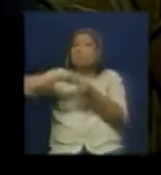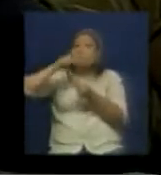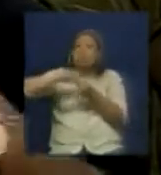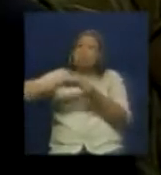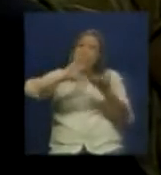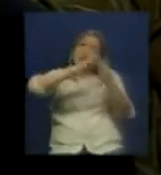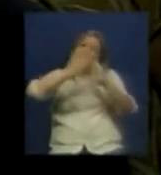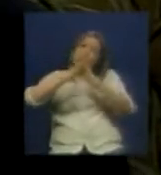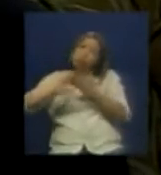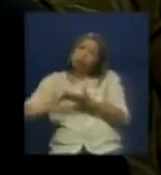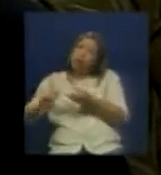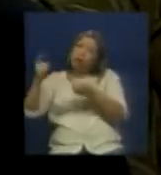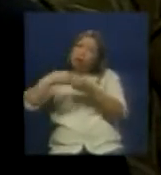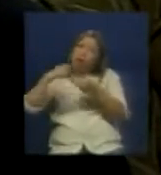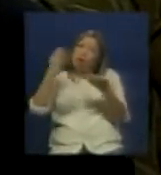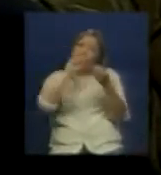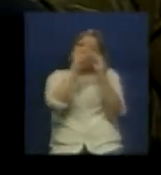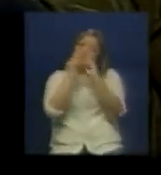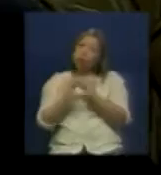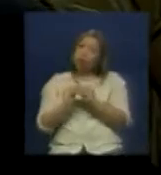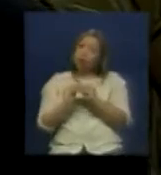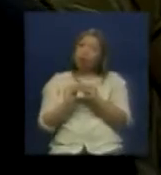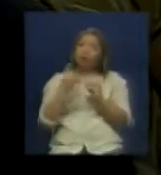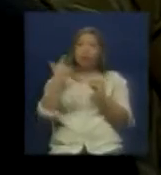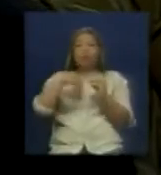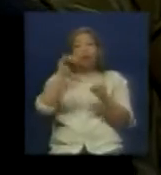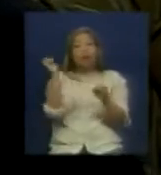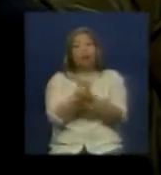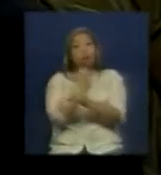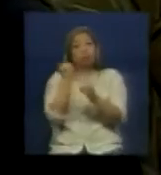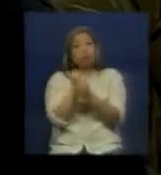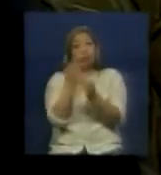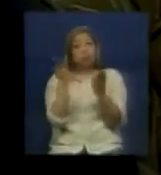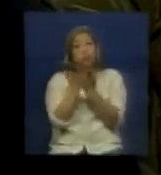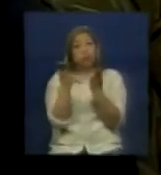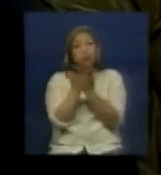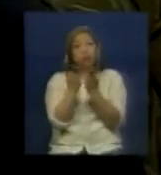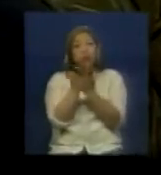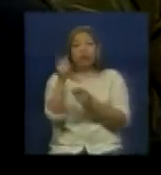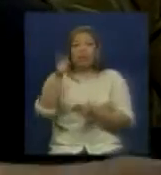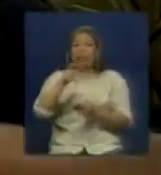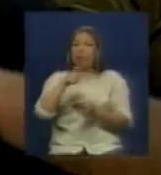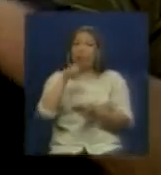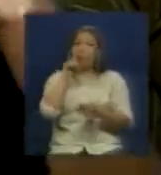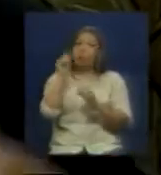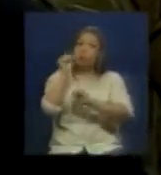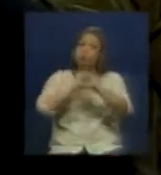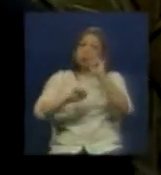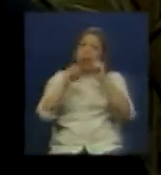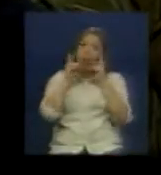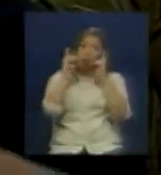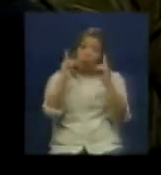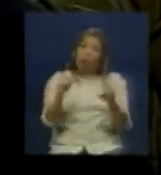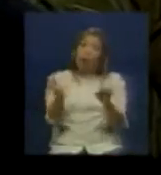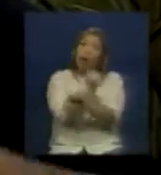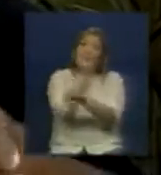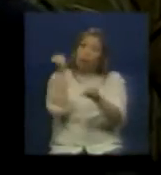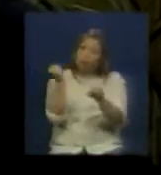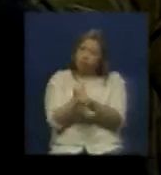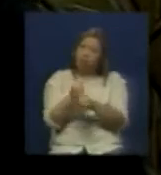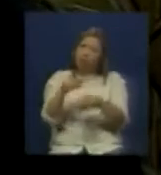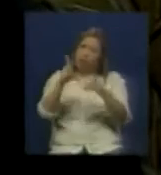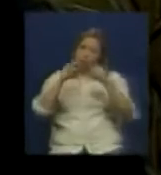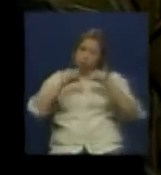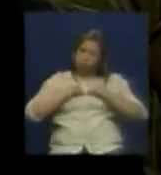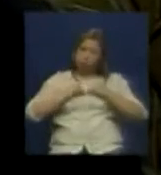de base dentro de nuestros barrios dentro de la clase obrera dentro del campesinado que están dispuestos y con ganas de